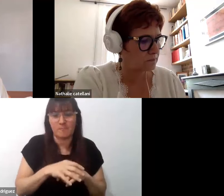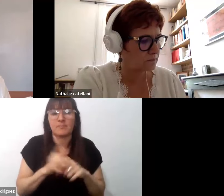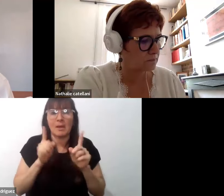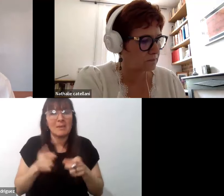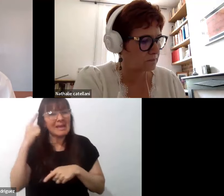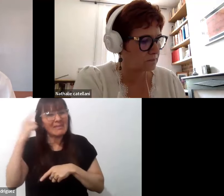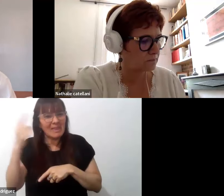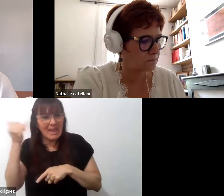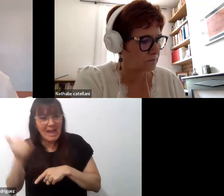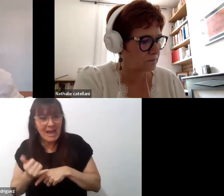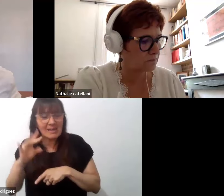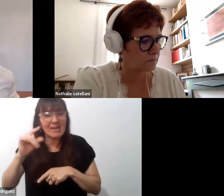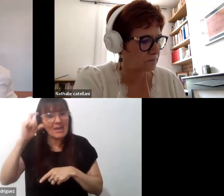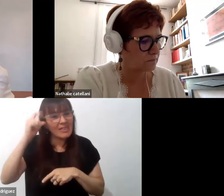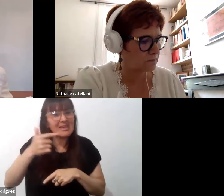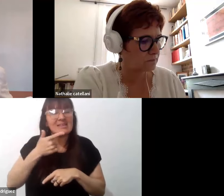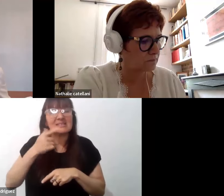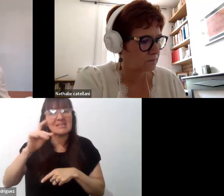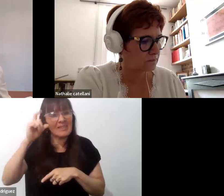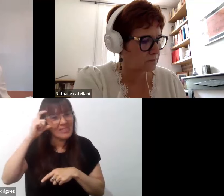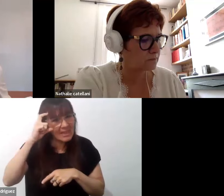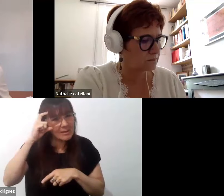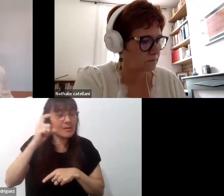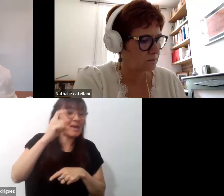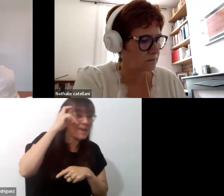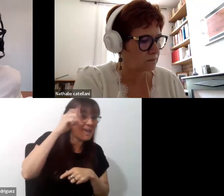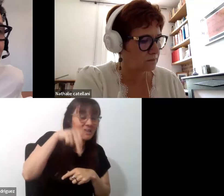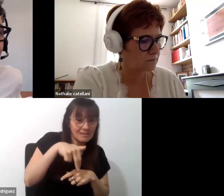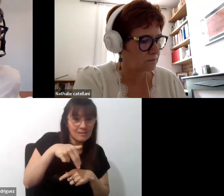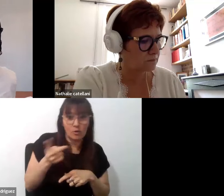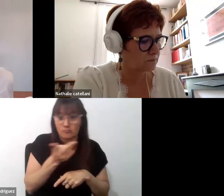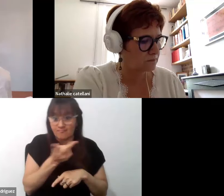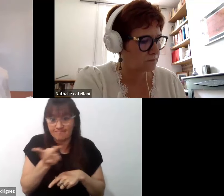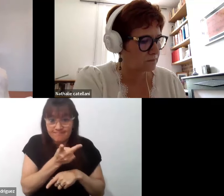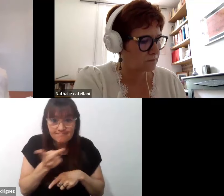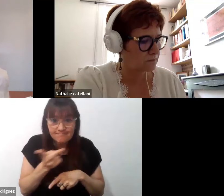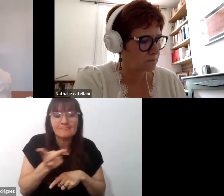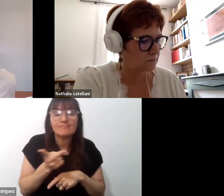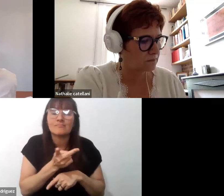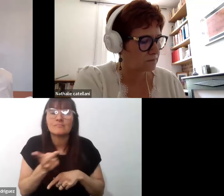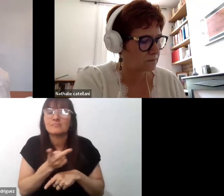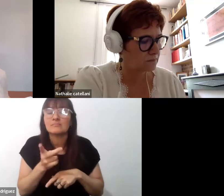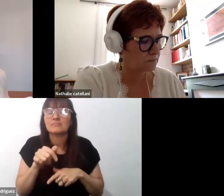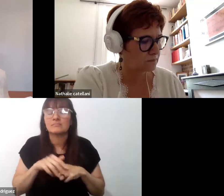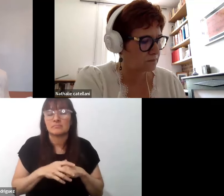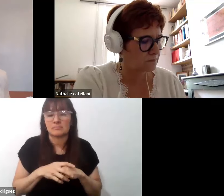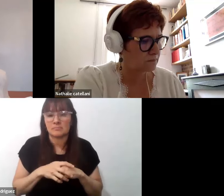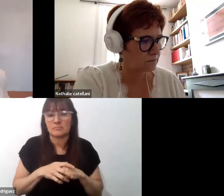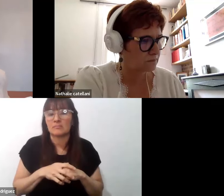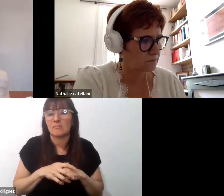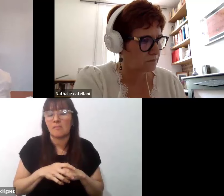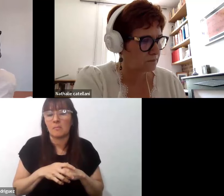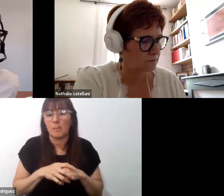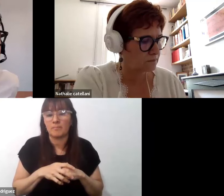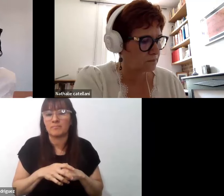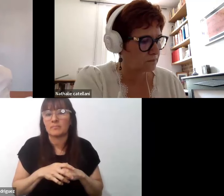desde, en y desde, con la pretensión de generar un